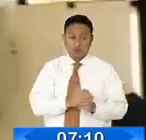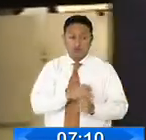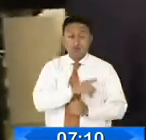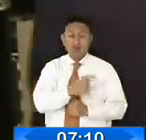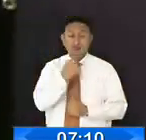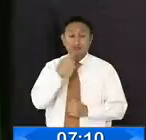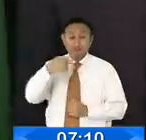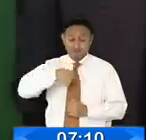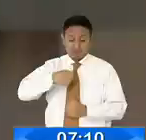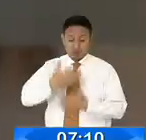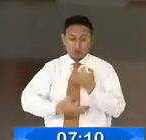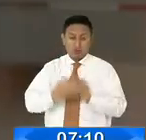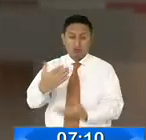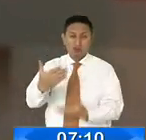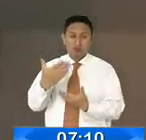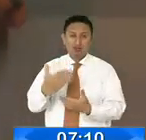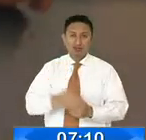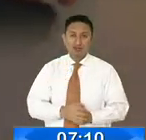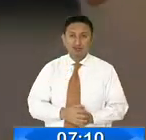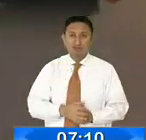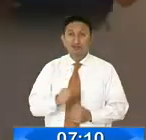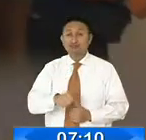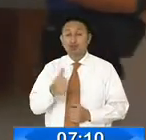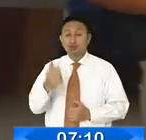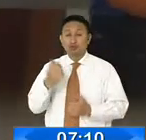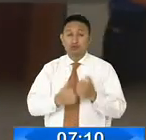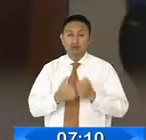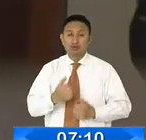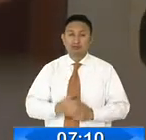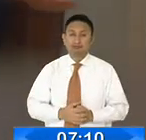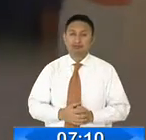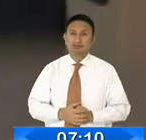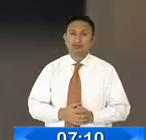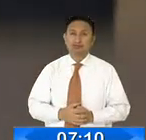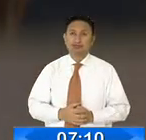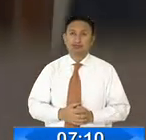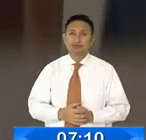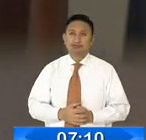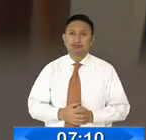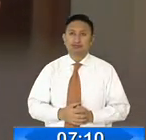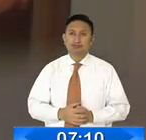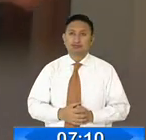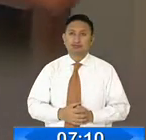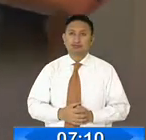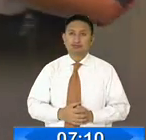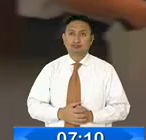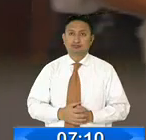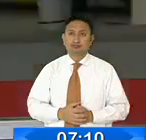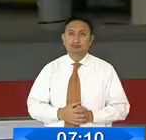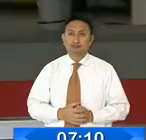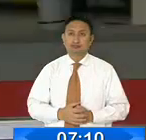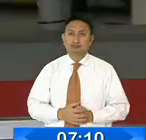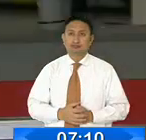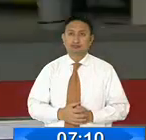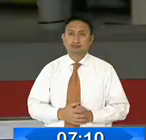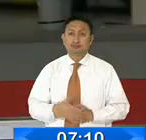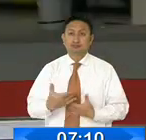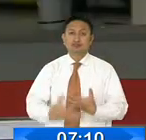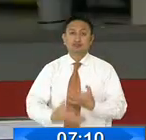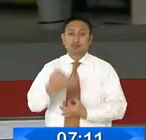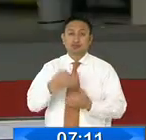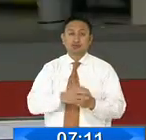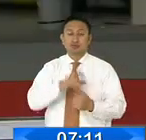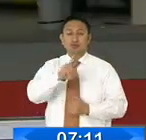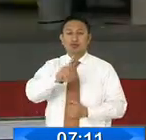juicio político y otros lastres, informó Jorge Escobar. El juez Reinaldo